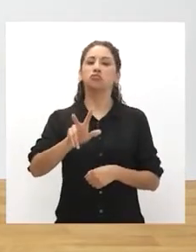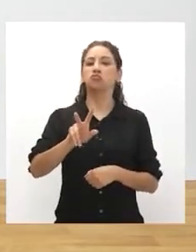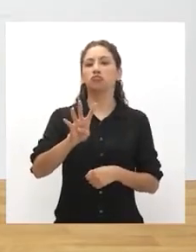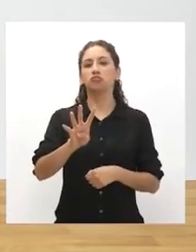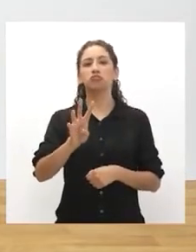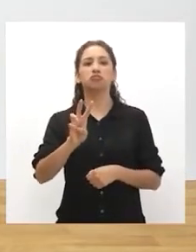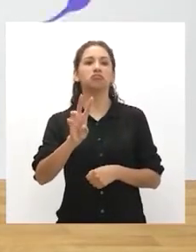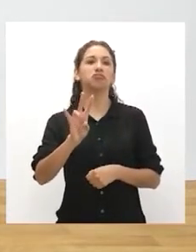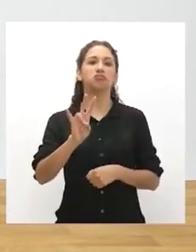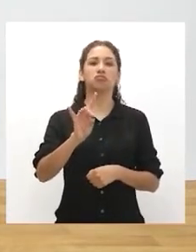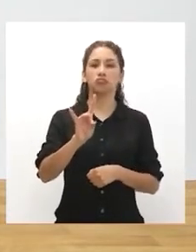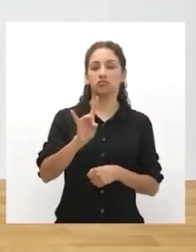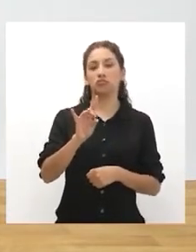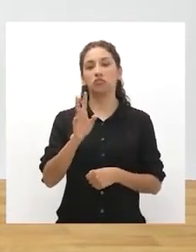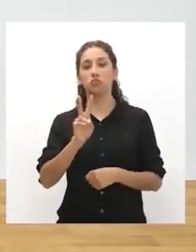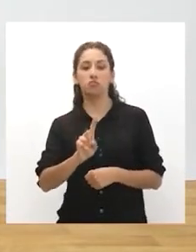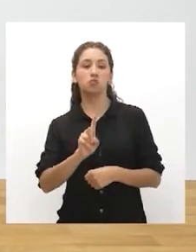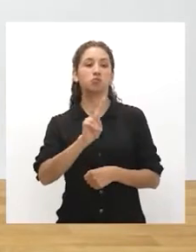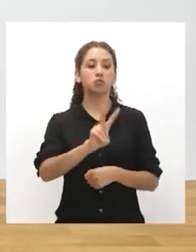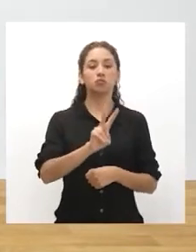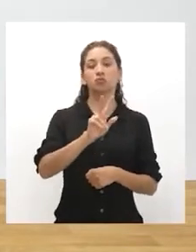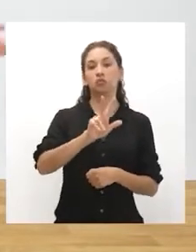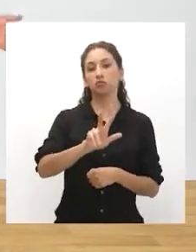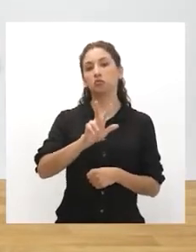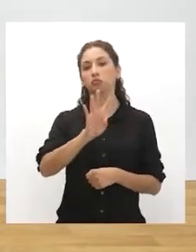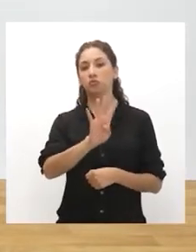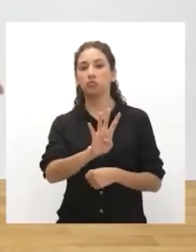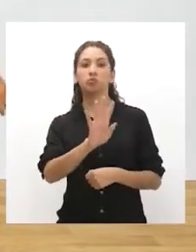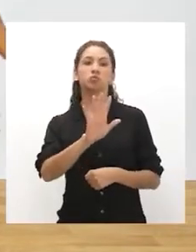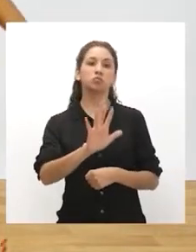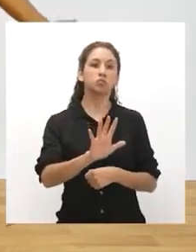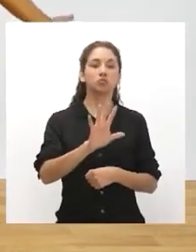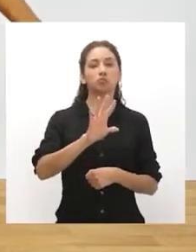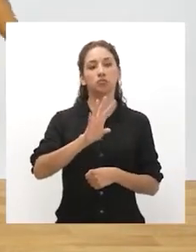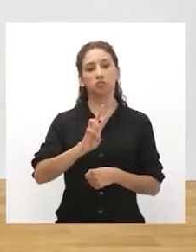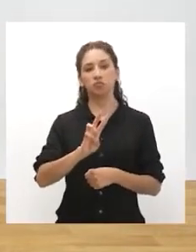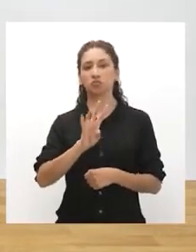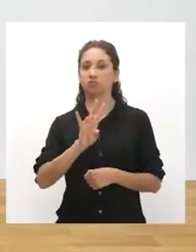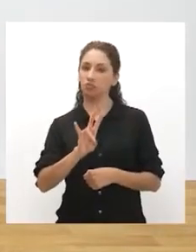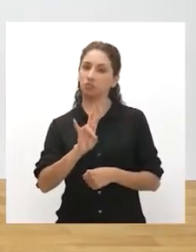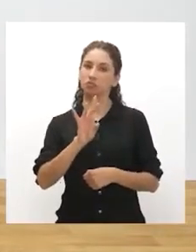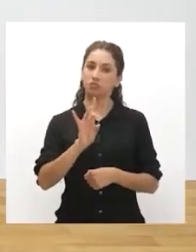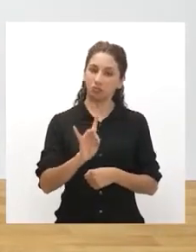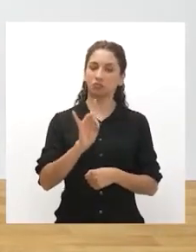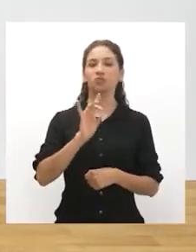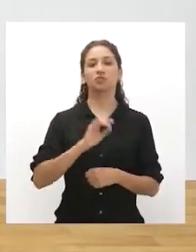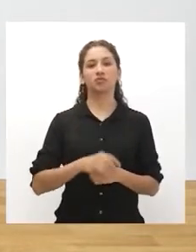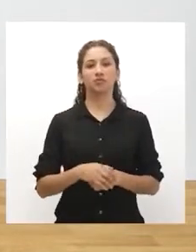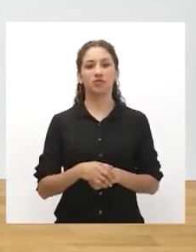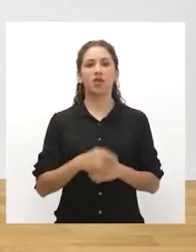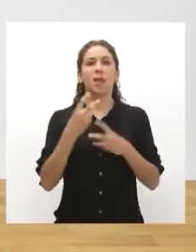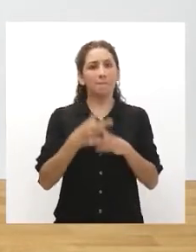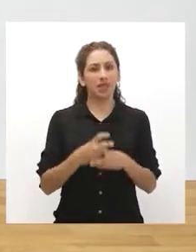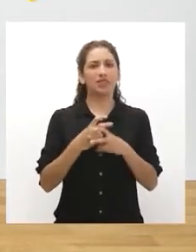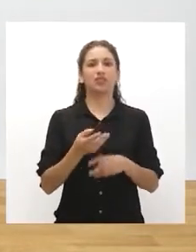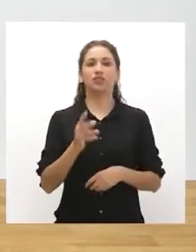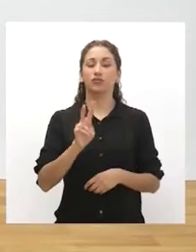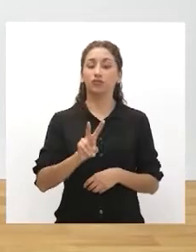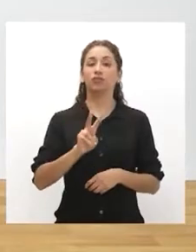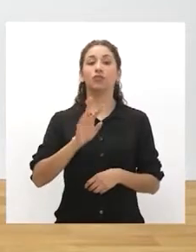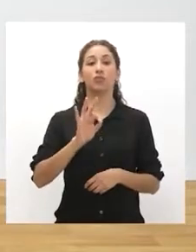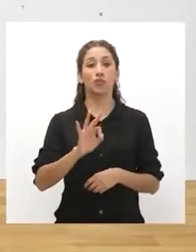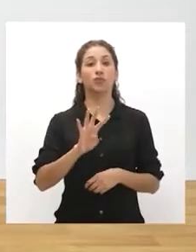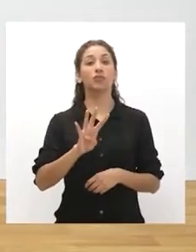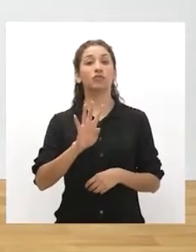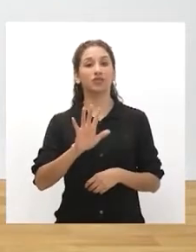4, 5, 6, 7, 8. 1, 2, 3, 4, 5, 6, 7. Peso. 1,